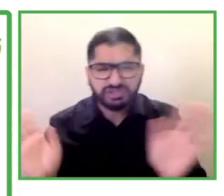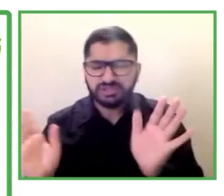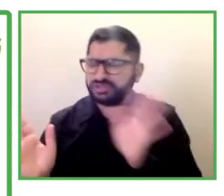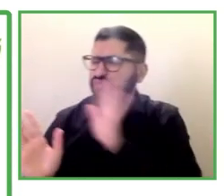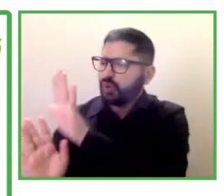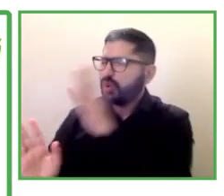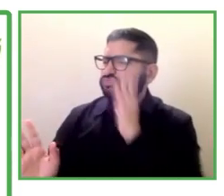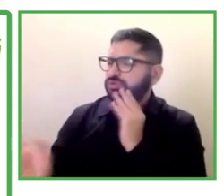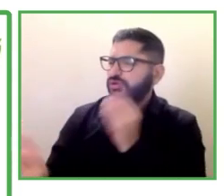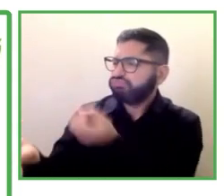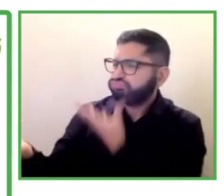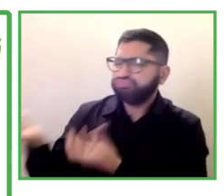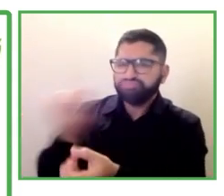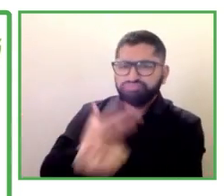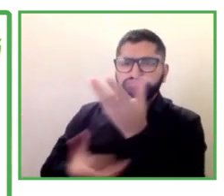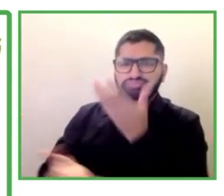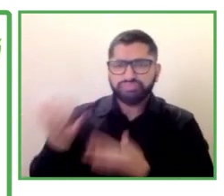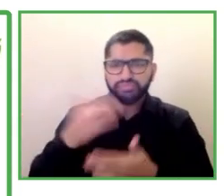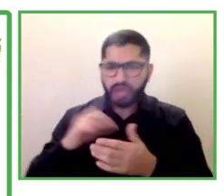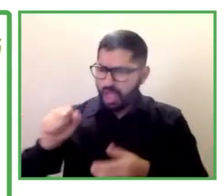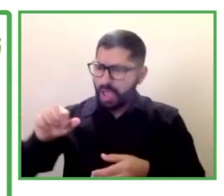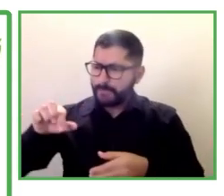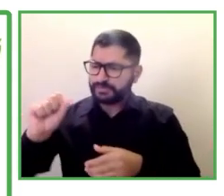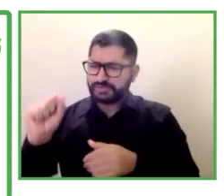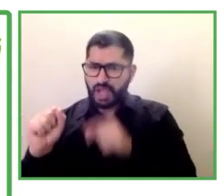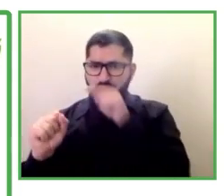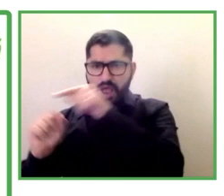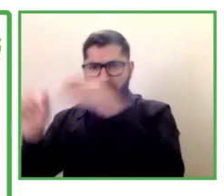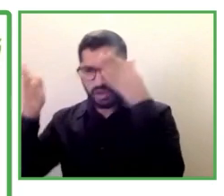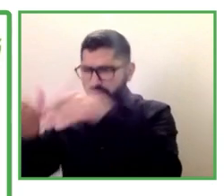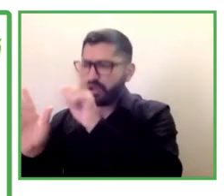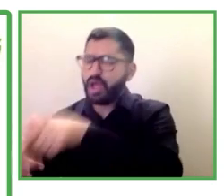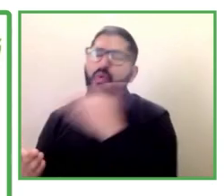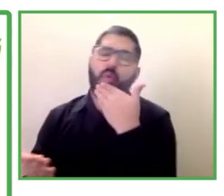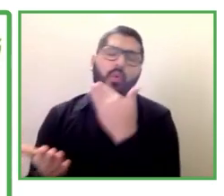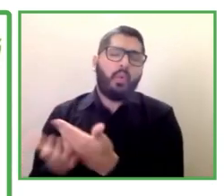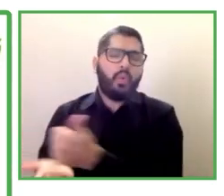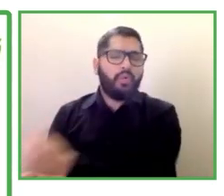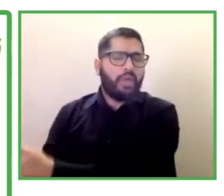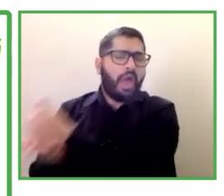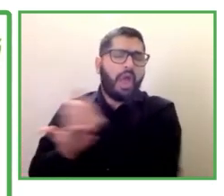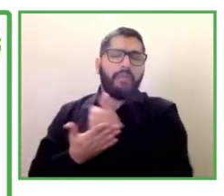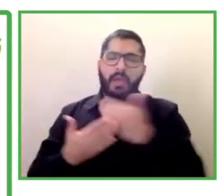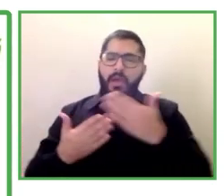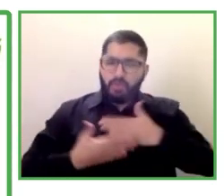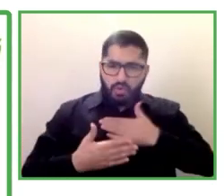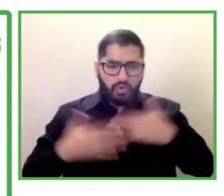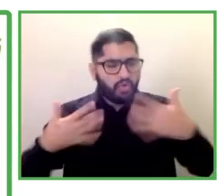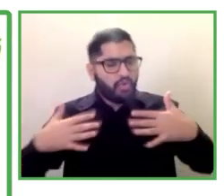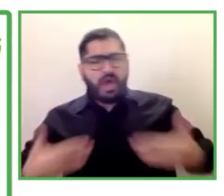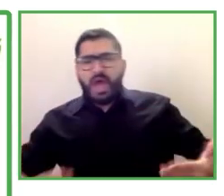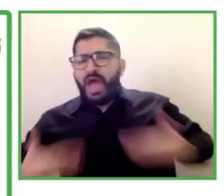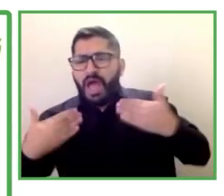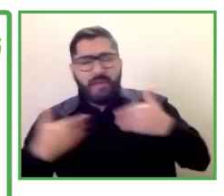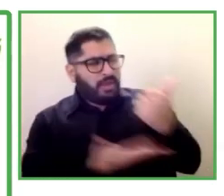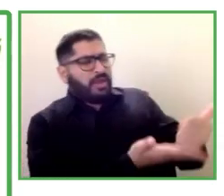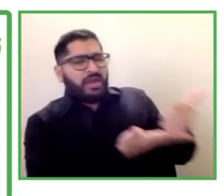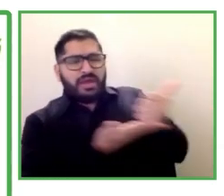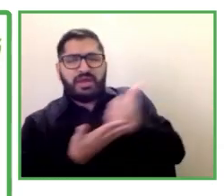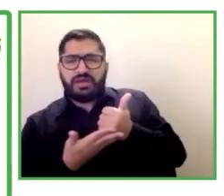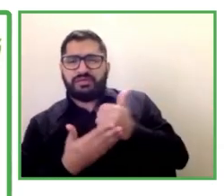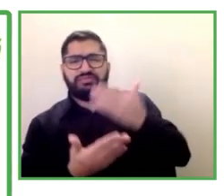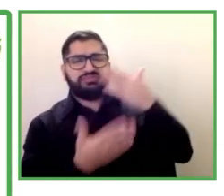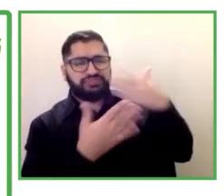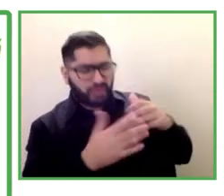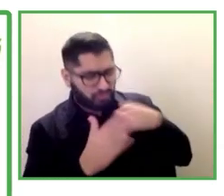APSA ha dado un sentido a sus vidas puesto que les ha dado algo por lo que luchar y ha permitido poner